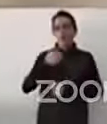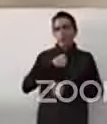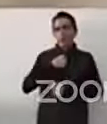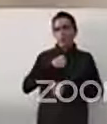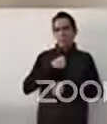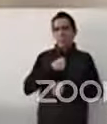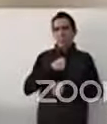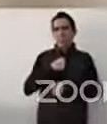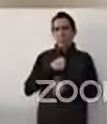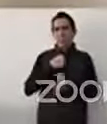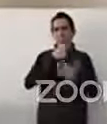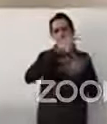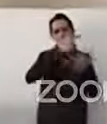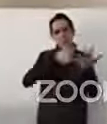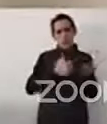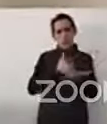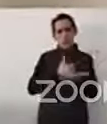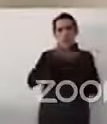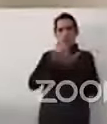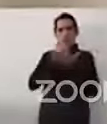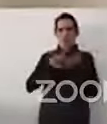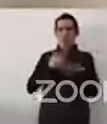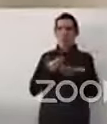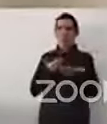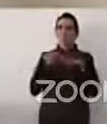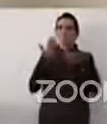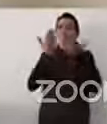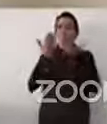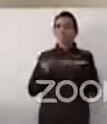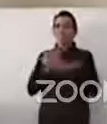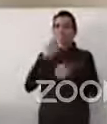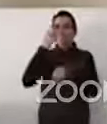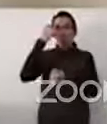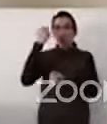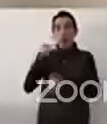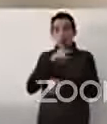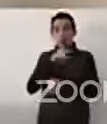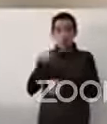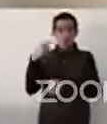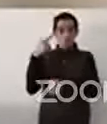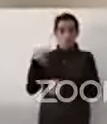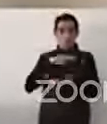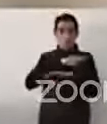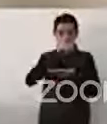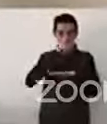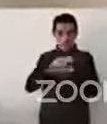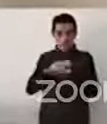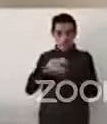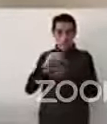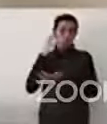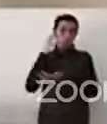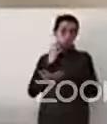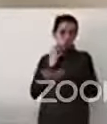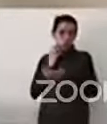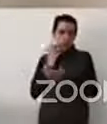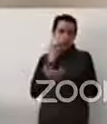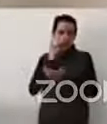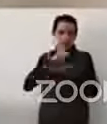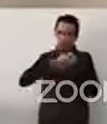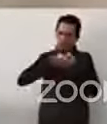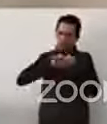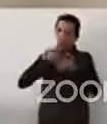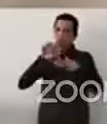herramientas para que ustedes al momento de elaborar su política pública y su municipio lo tomen en cuenta y lo pueden incluir